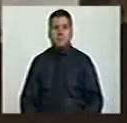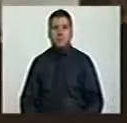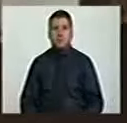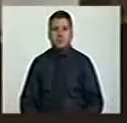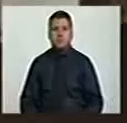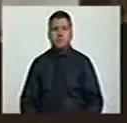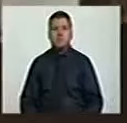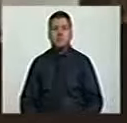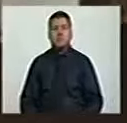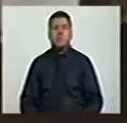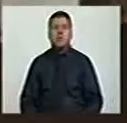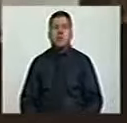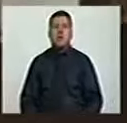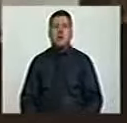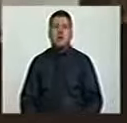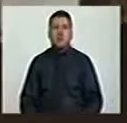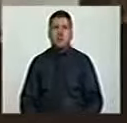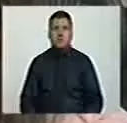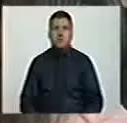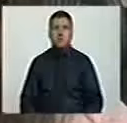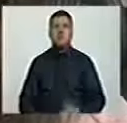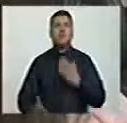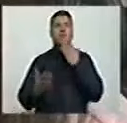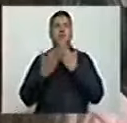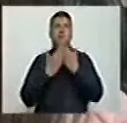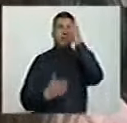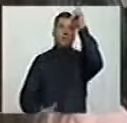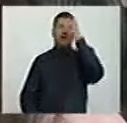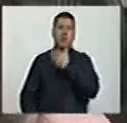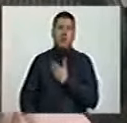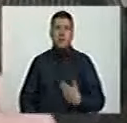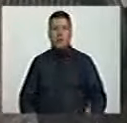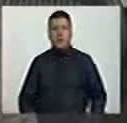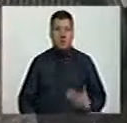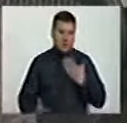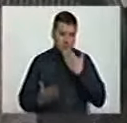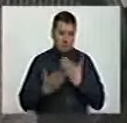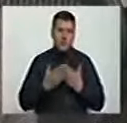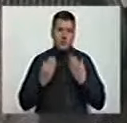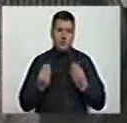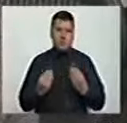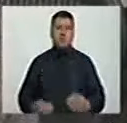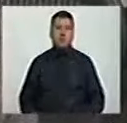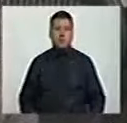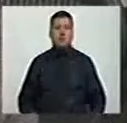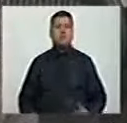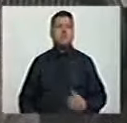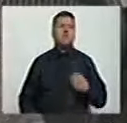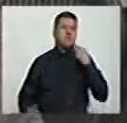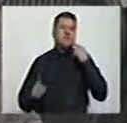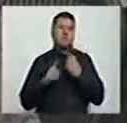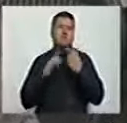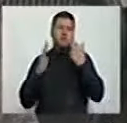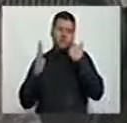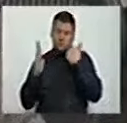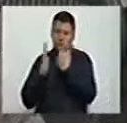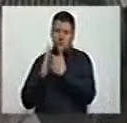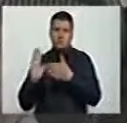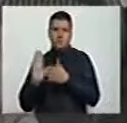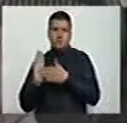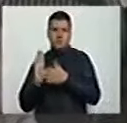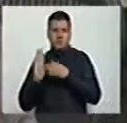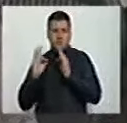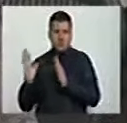Gracias, Presidente. Yo le solicité la palabra con el fin de dejar una constancia y una